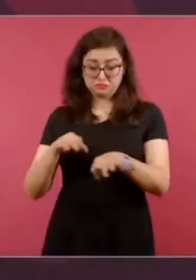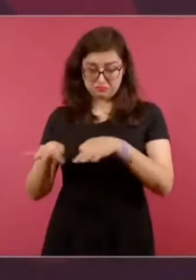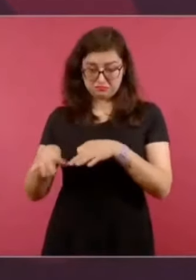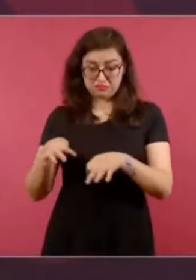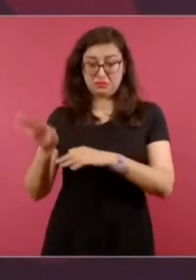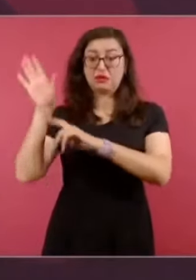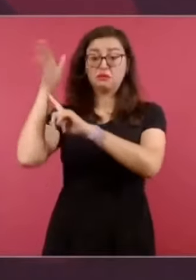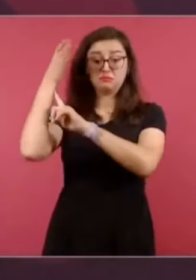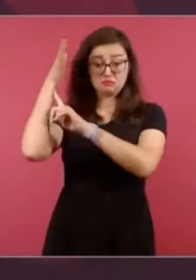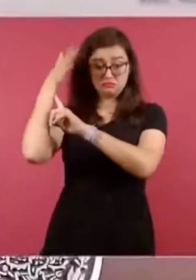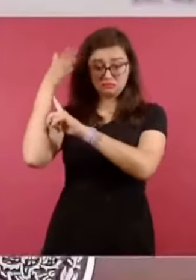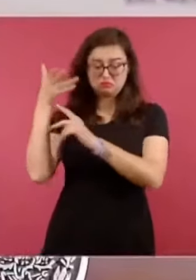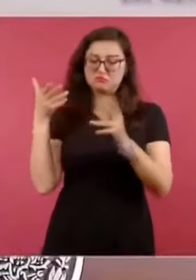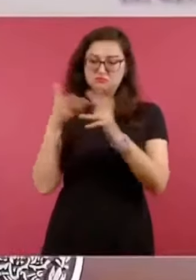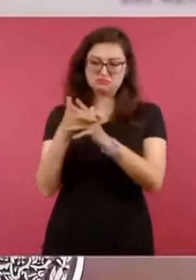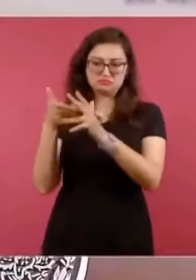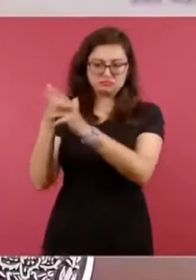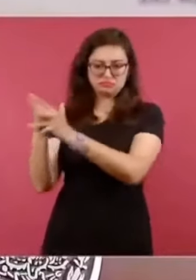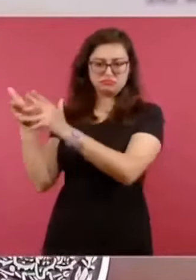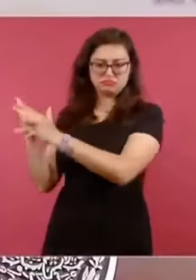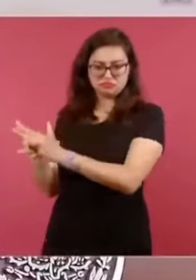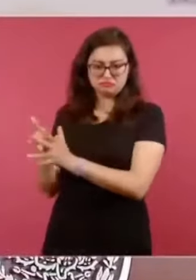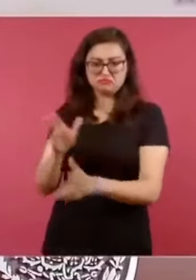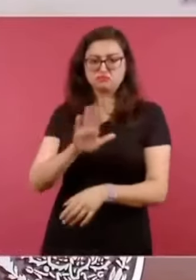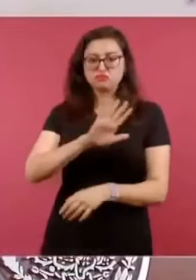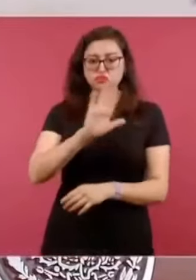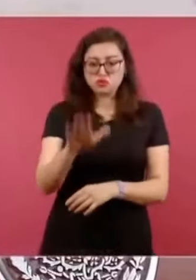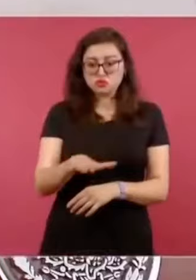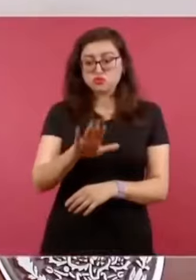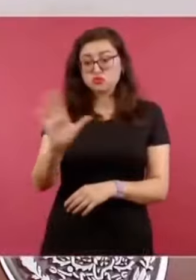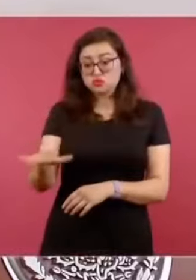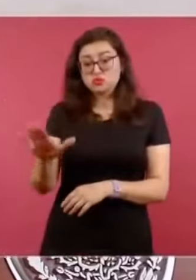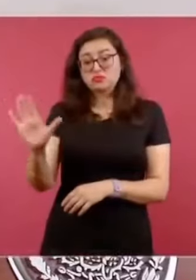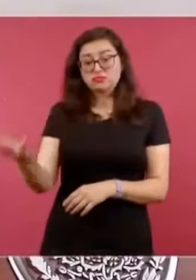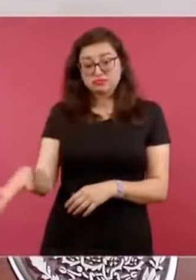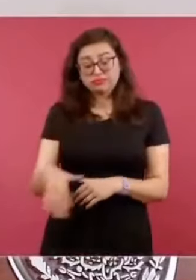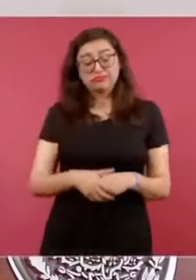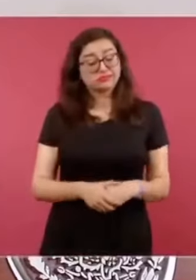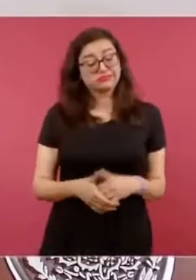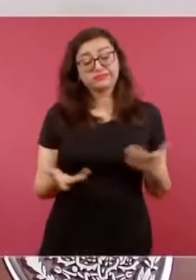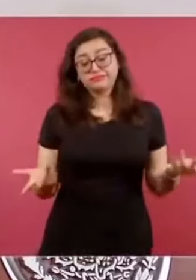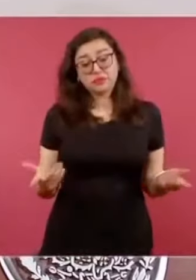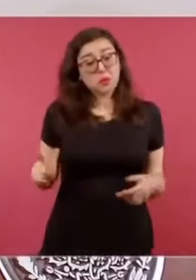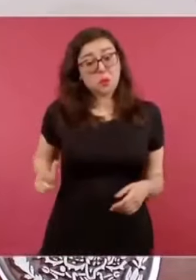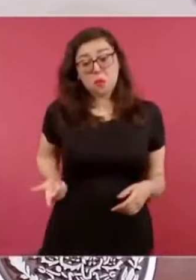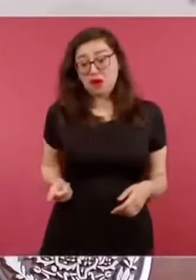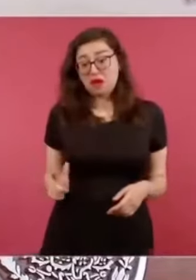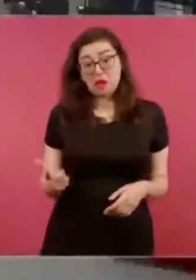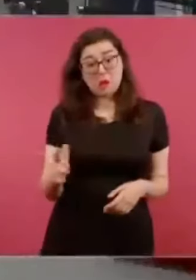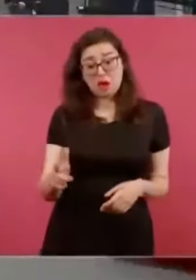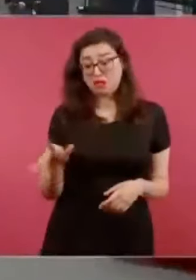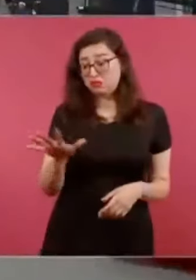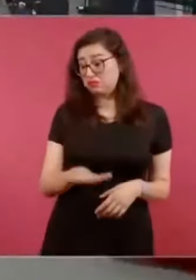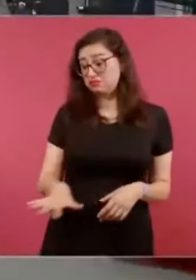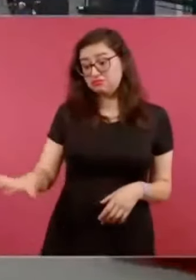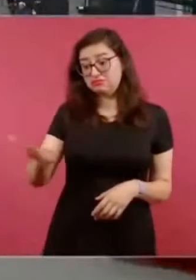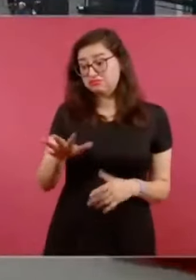pero ya hemos hablado de eso, no quiero tampoco que